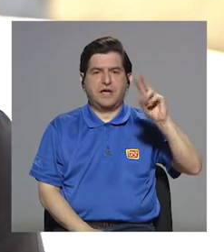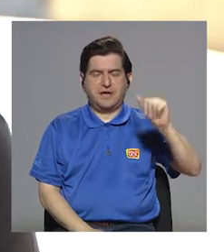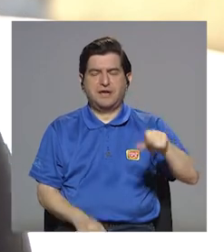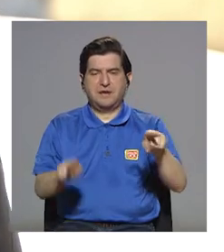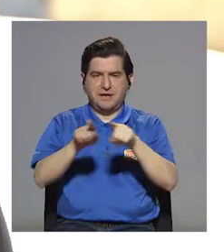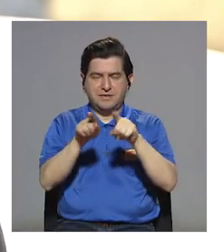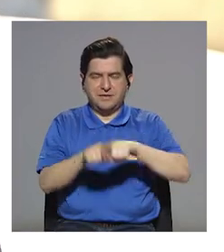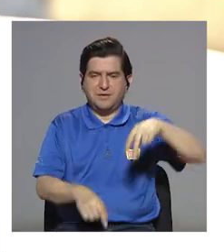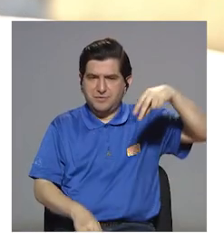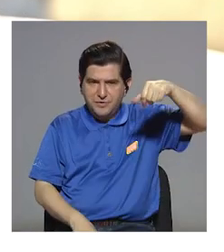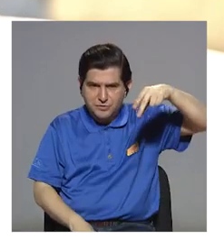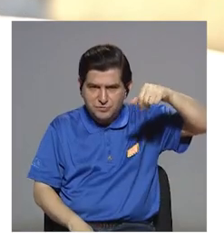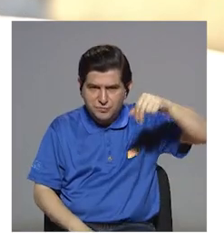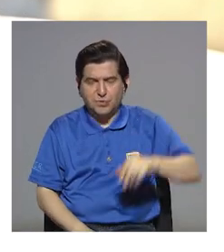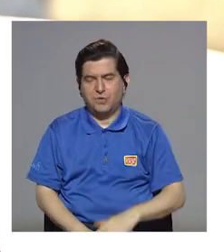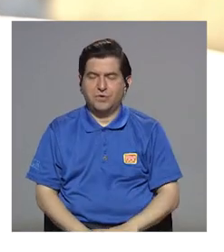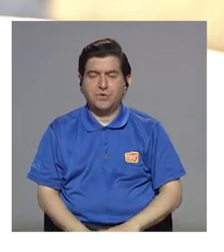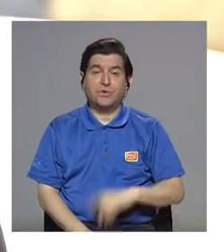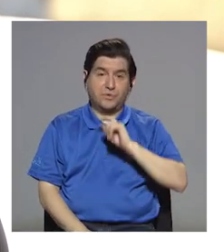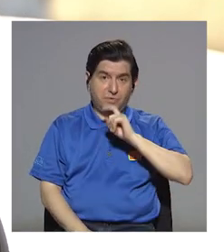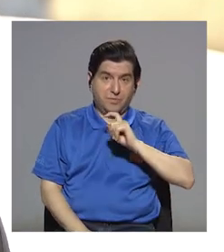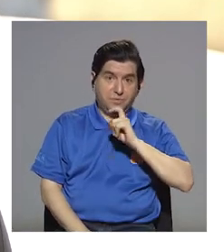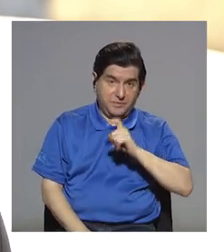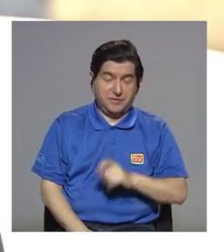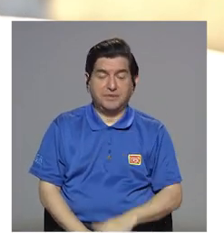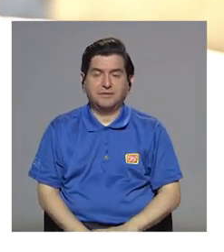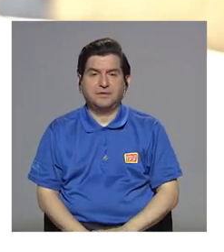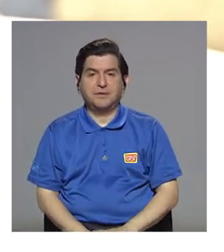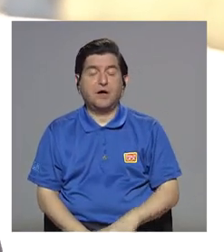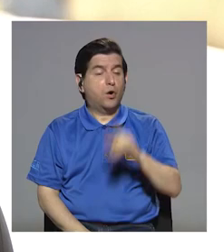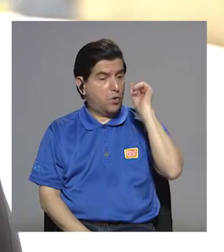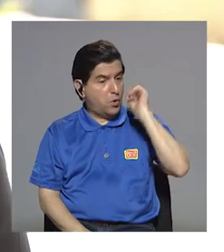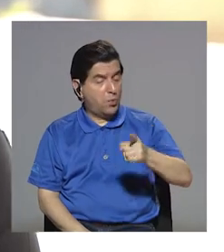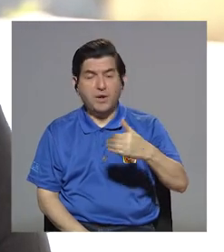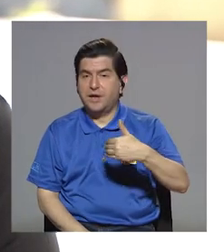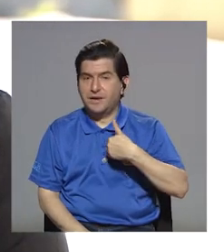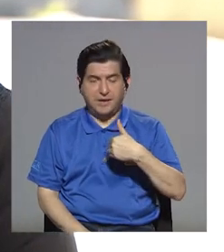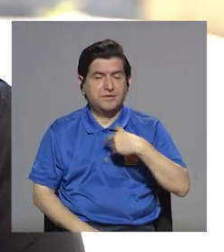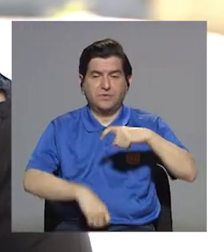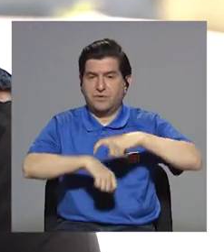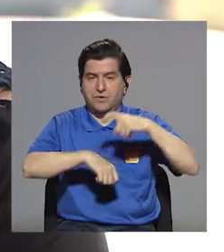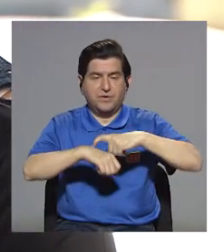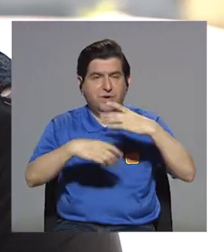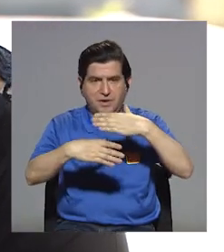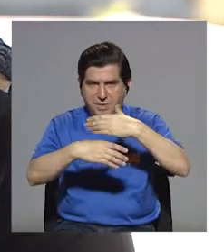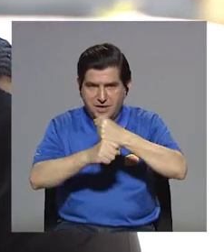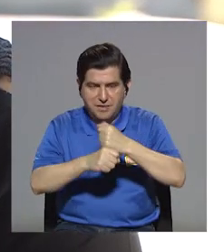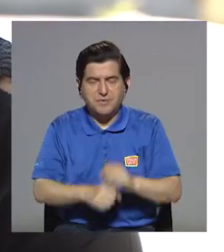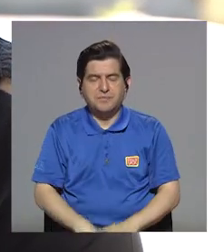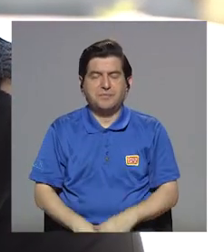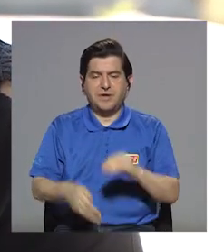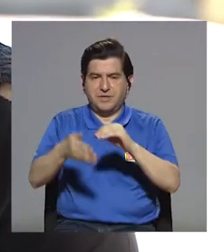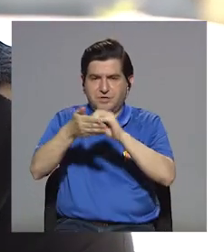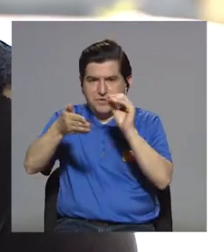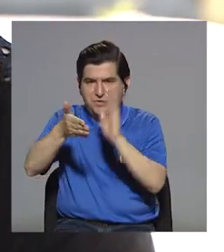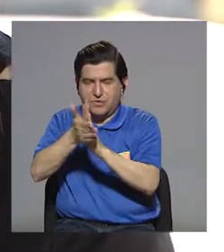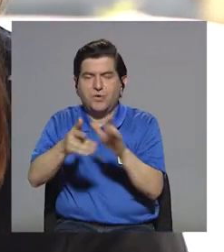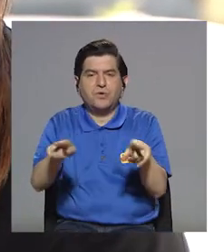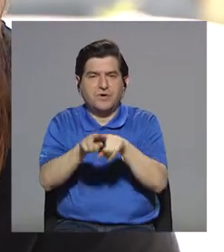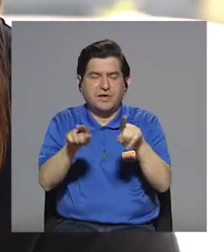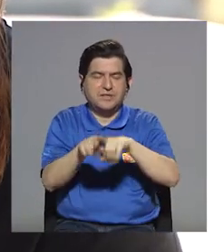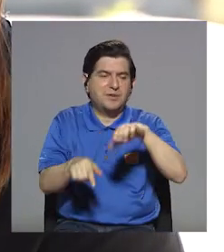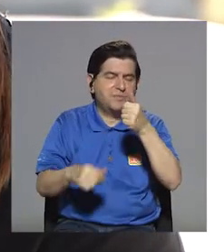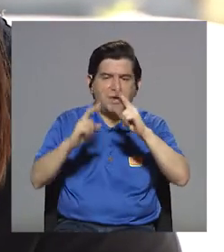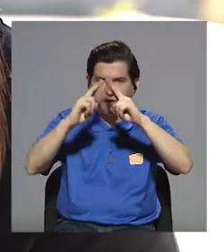es muy importante, que es un mineral. Esto es obligatorio a la hora de realizar una etiqueta. Y también hacemos otros